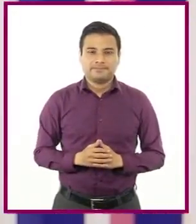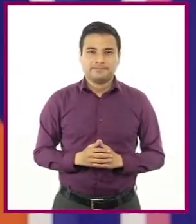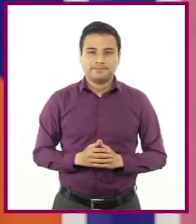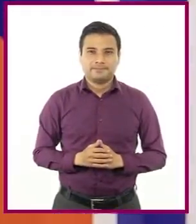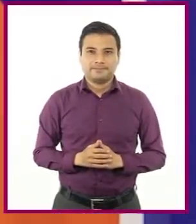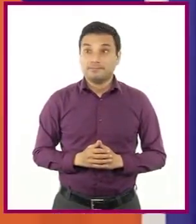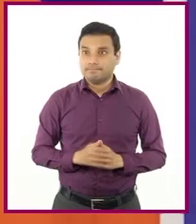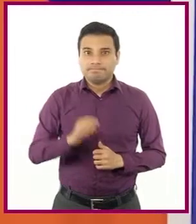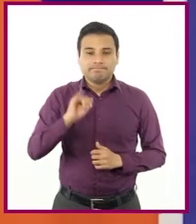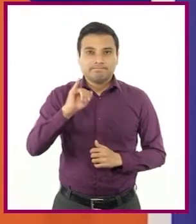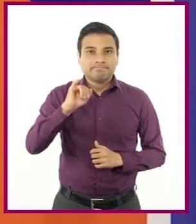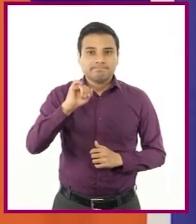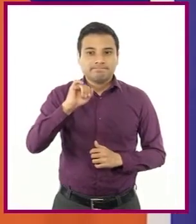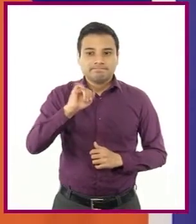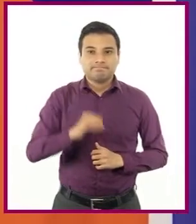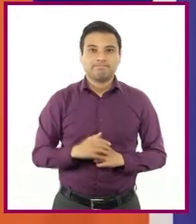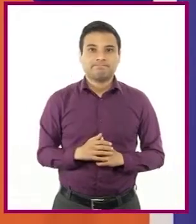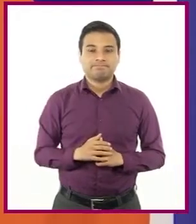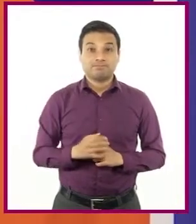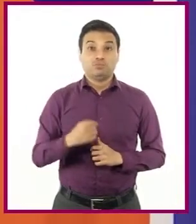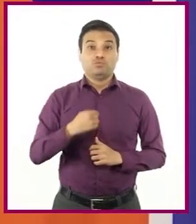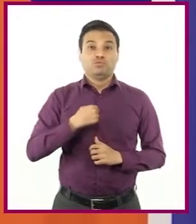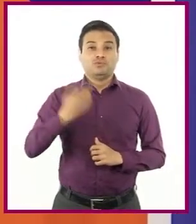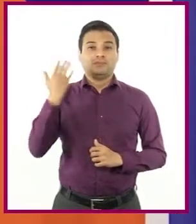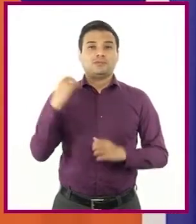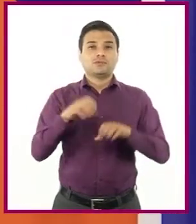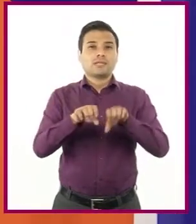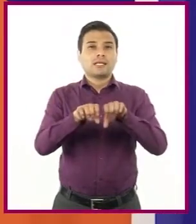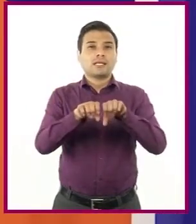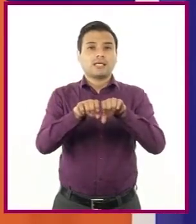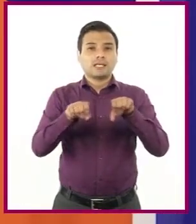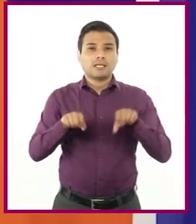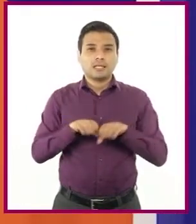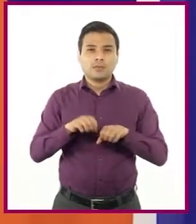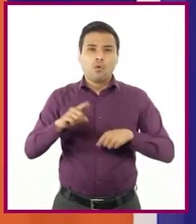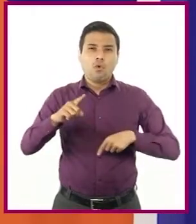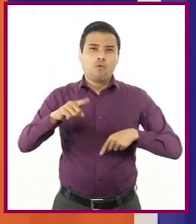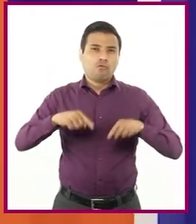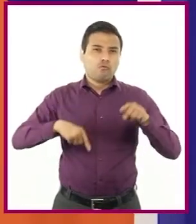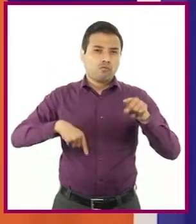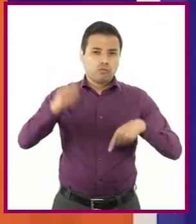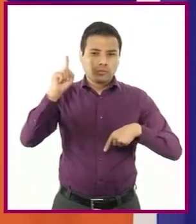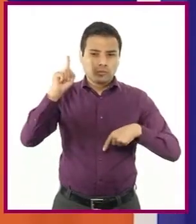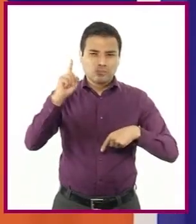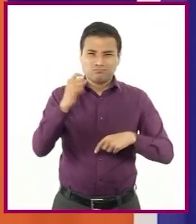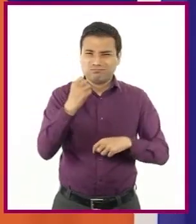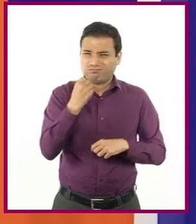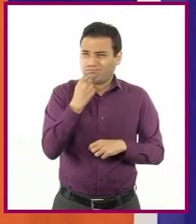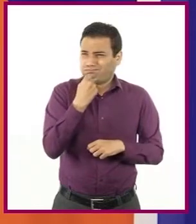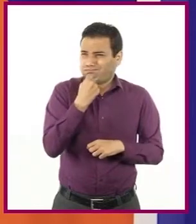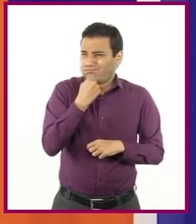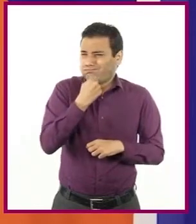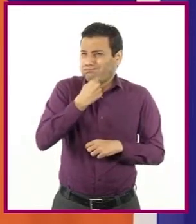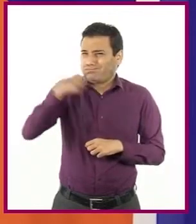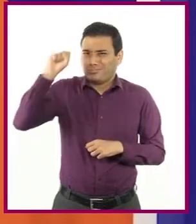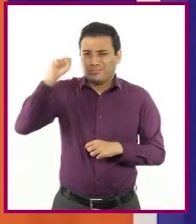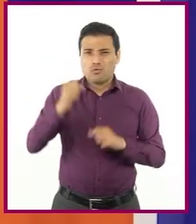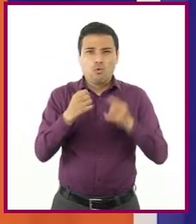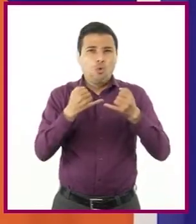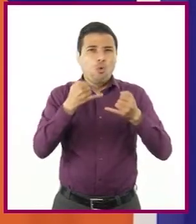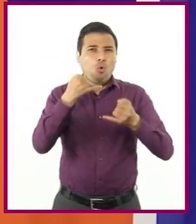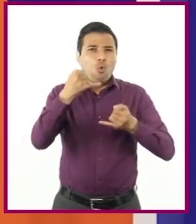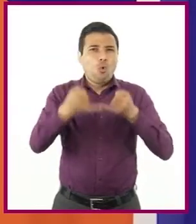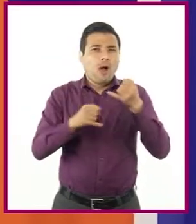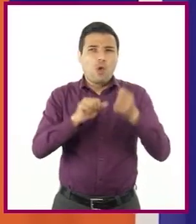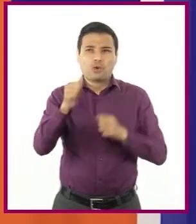Sí, profesora. Yo de hecho era parte del equipo de fútbol de la escuela y éramos bastante buenos. Fíjese, jugábamos contra otras